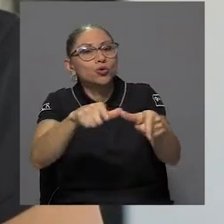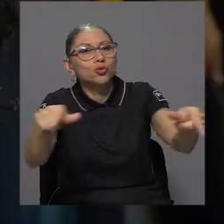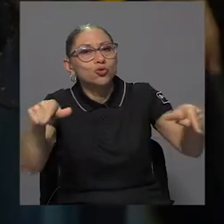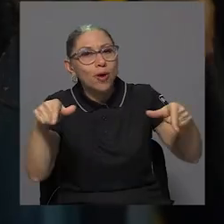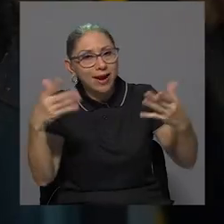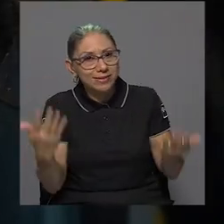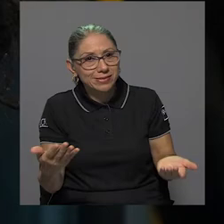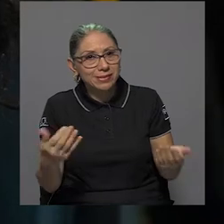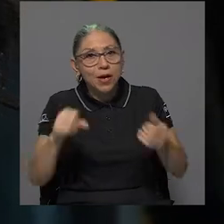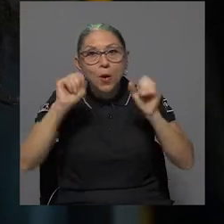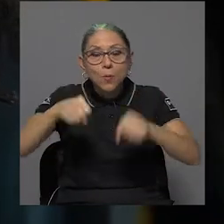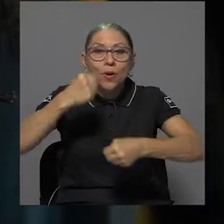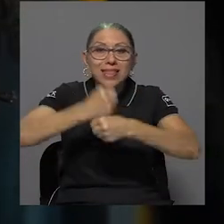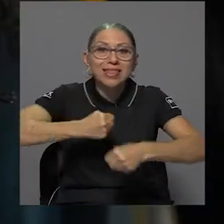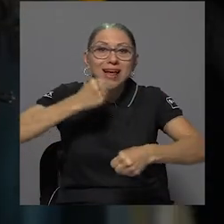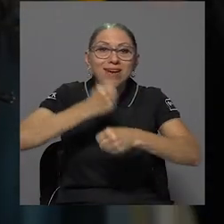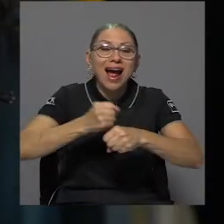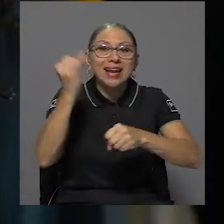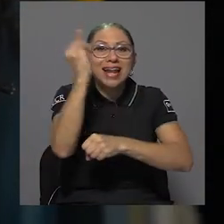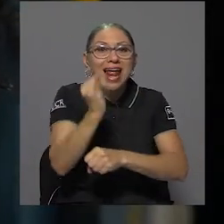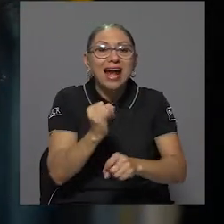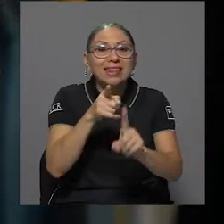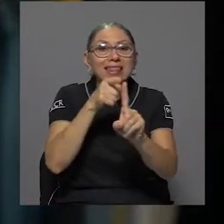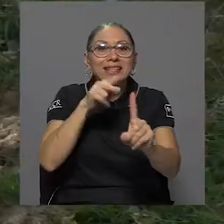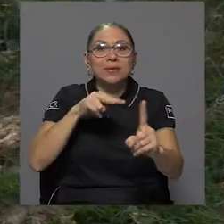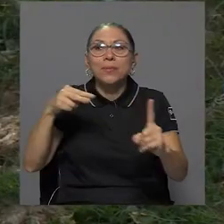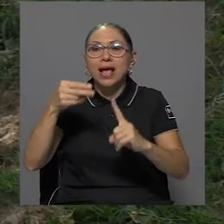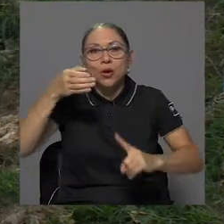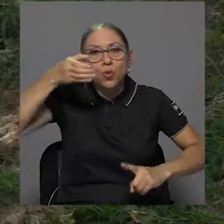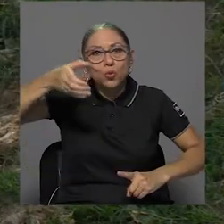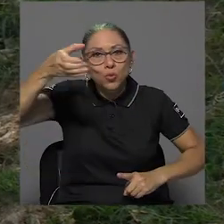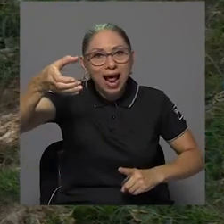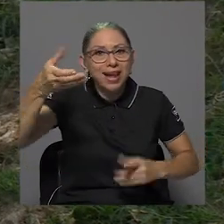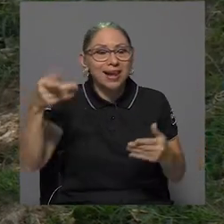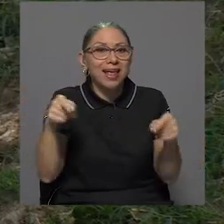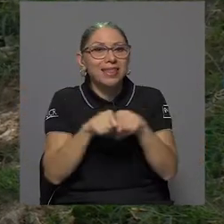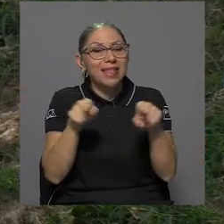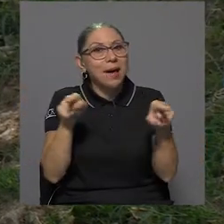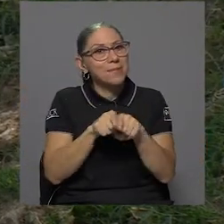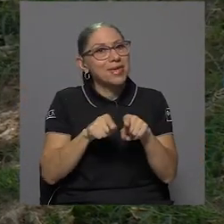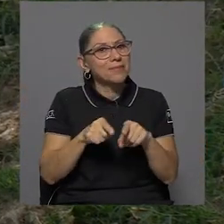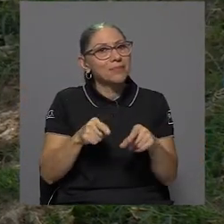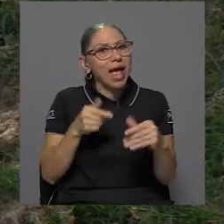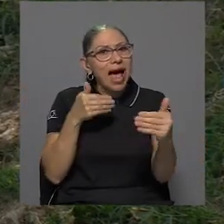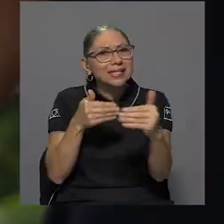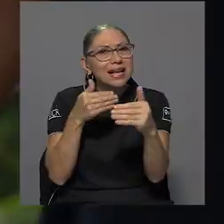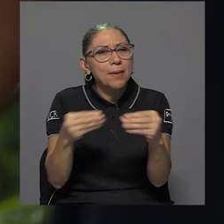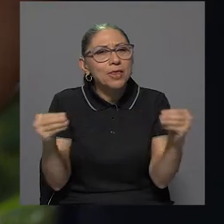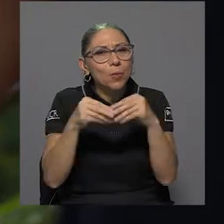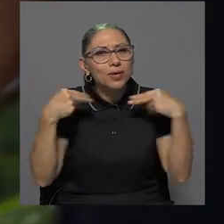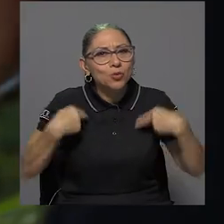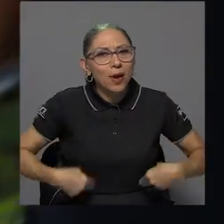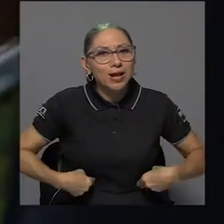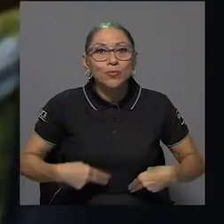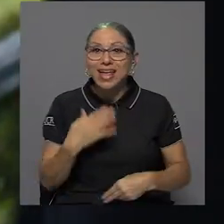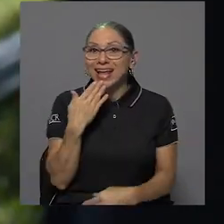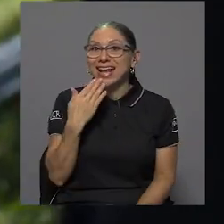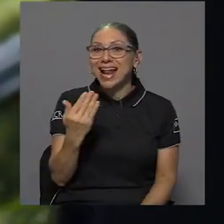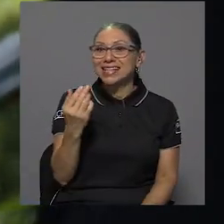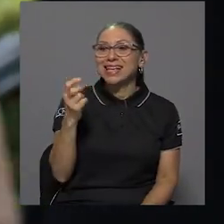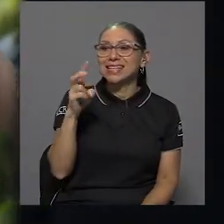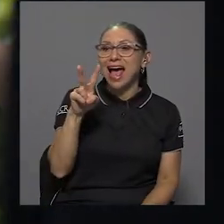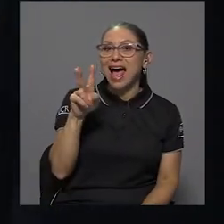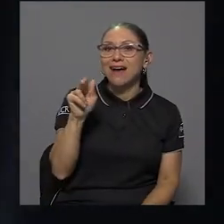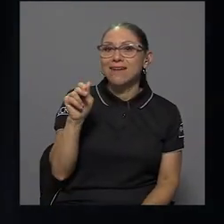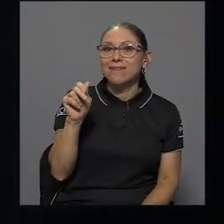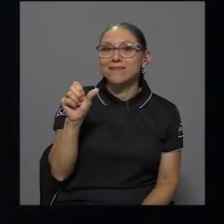trabajar el arte desde otro lugar, desde la gestión cultural, desde un acercamiento también más humano. Gracias a la base se tiene el dinero